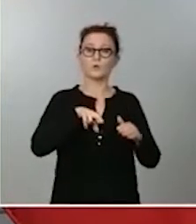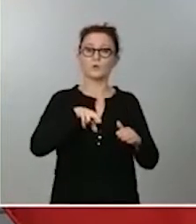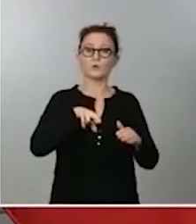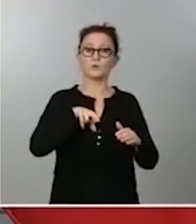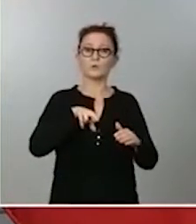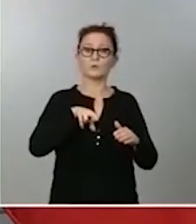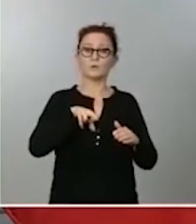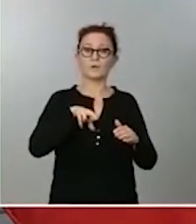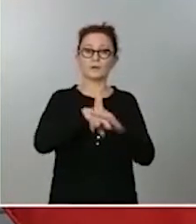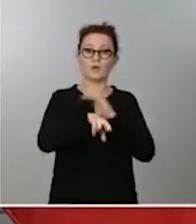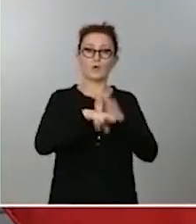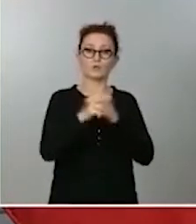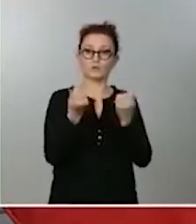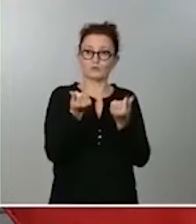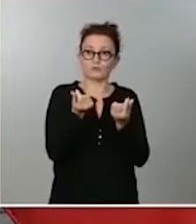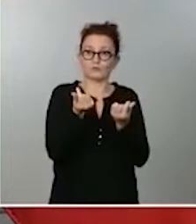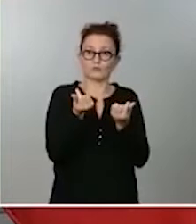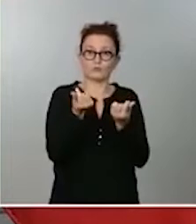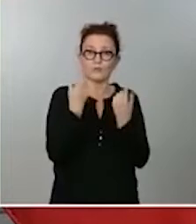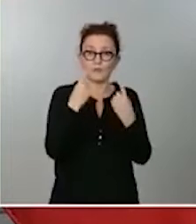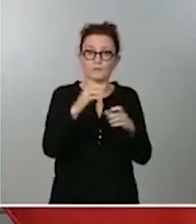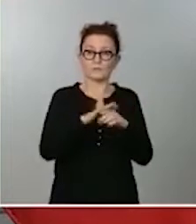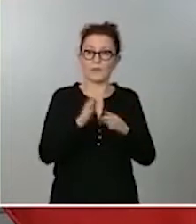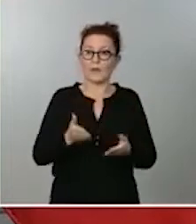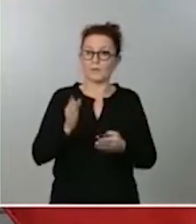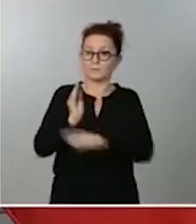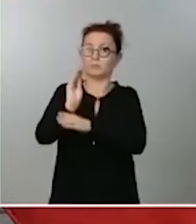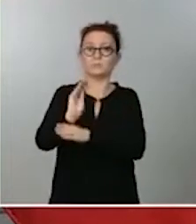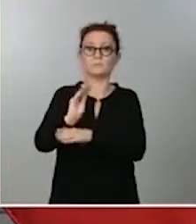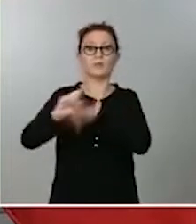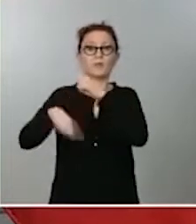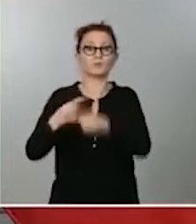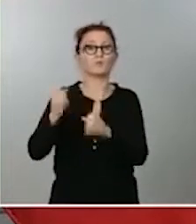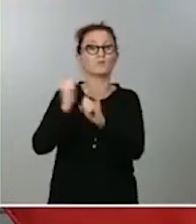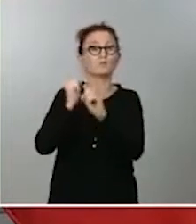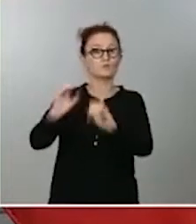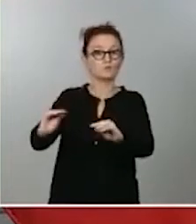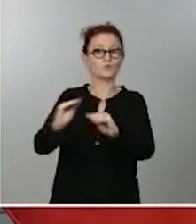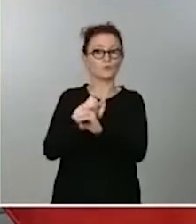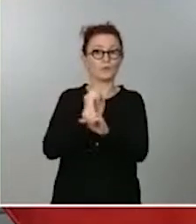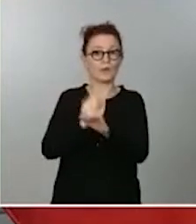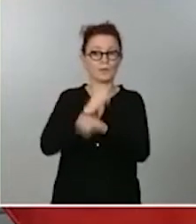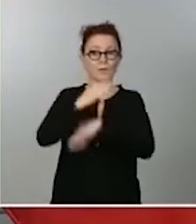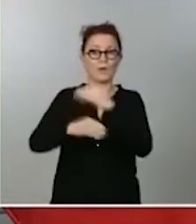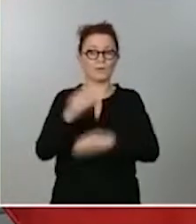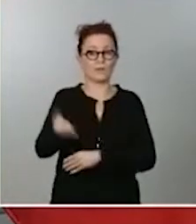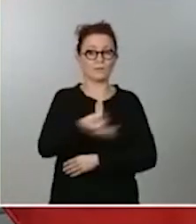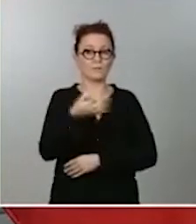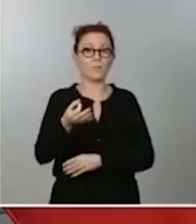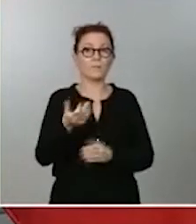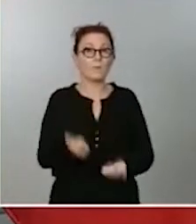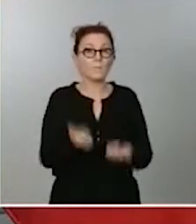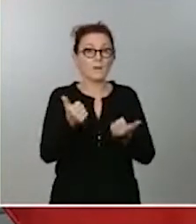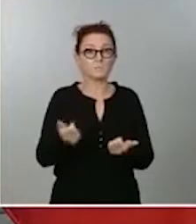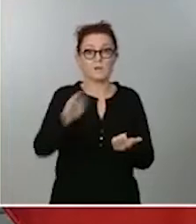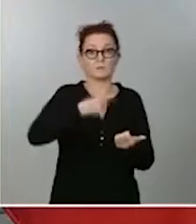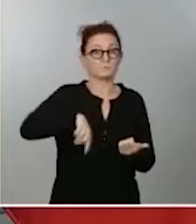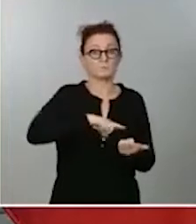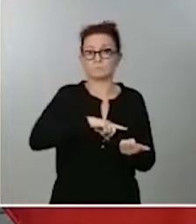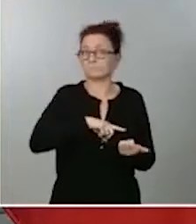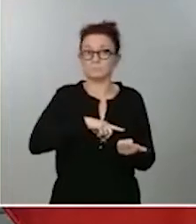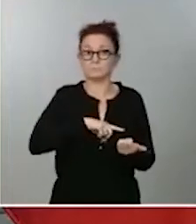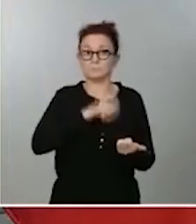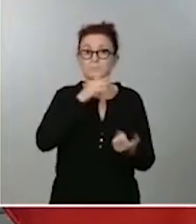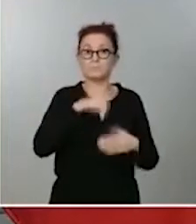para que puedan ejercer su función. Más allá de ahí, no cabe ningún otro tipo de planteamiento, insisto, porque no es el Gobierno quien